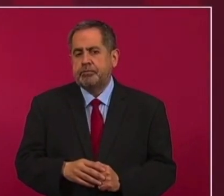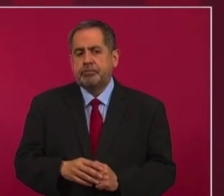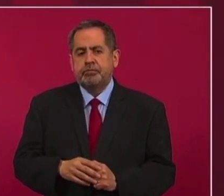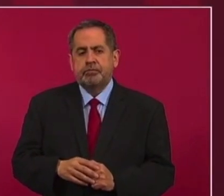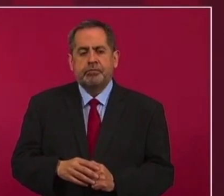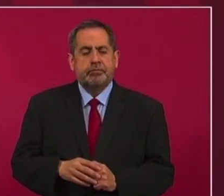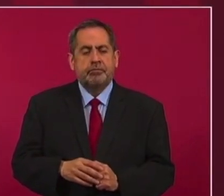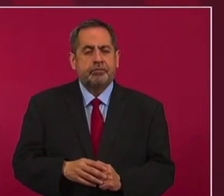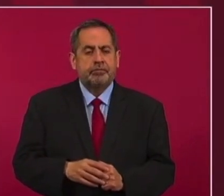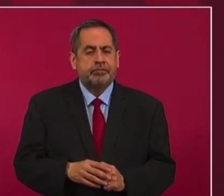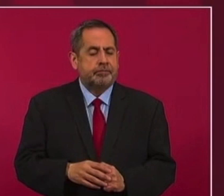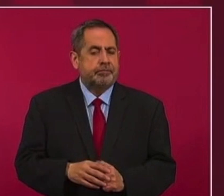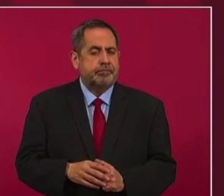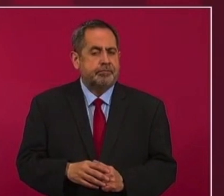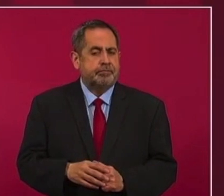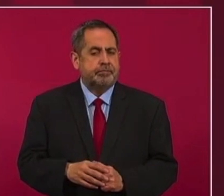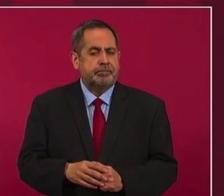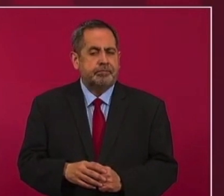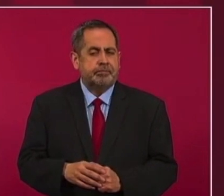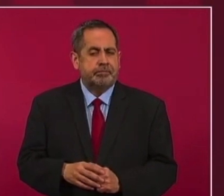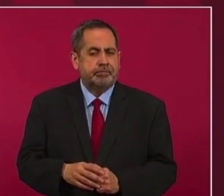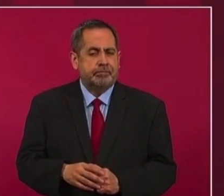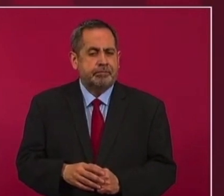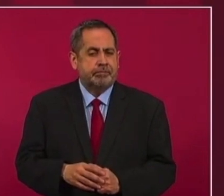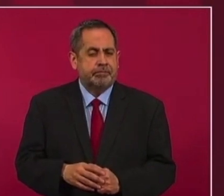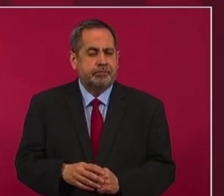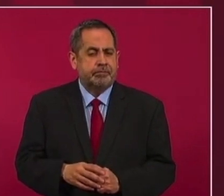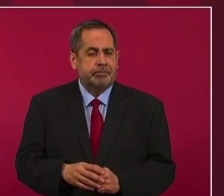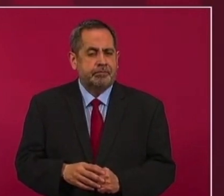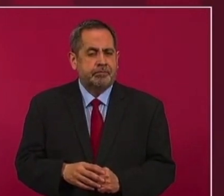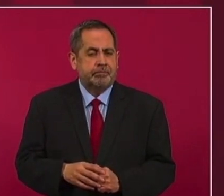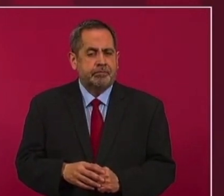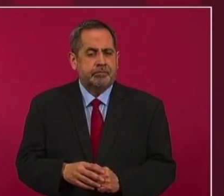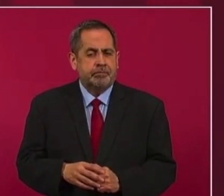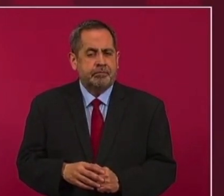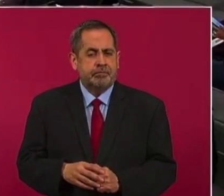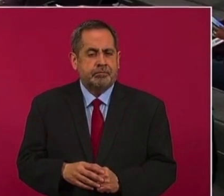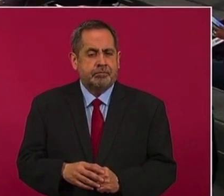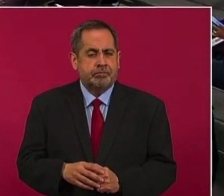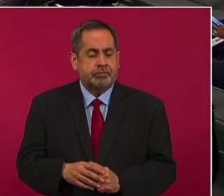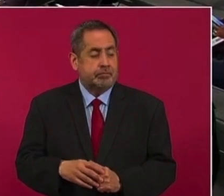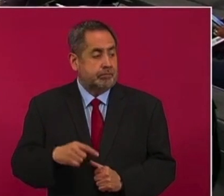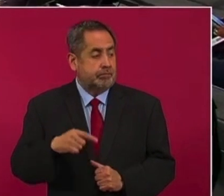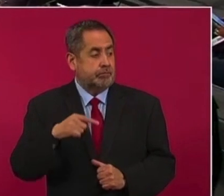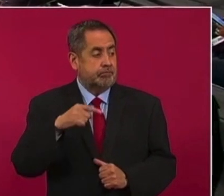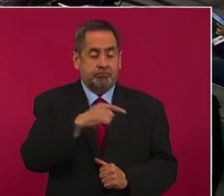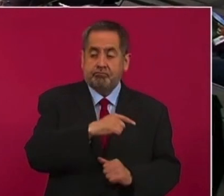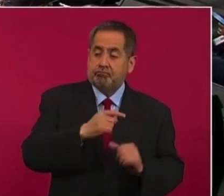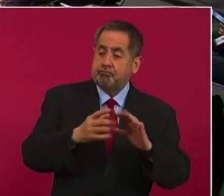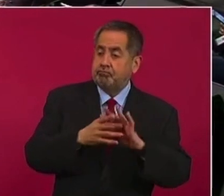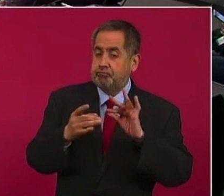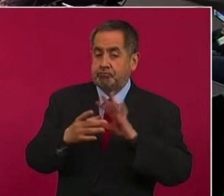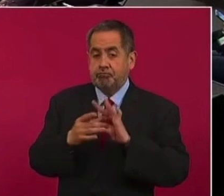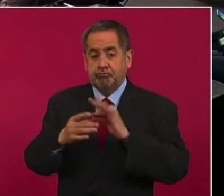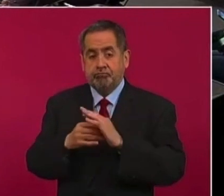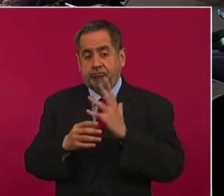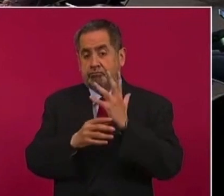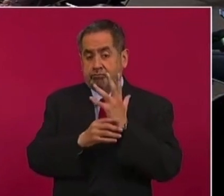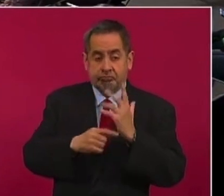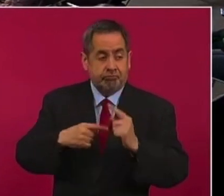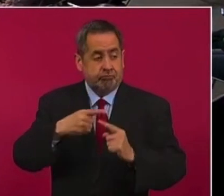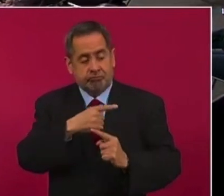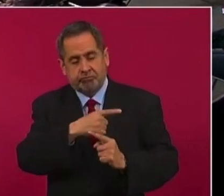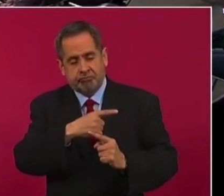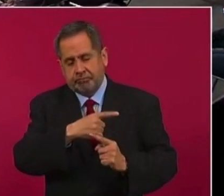lo que él está sosteniendo no es cierto.